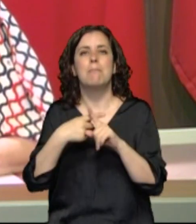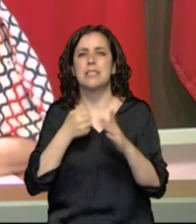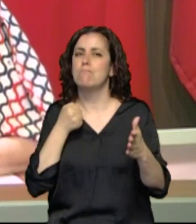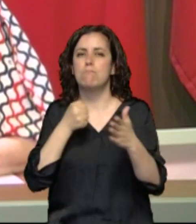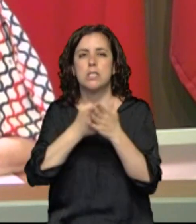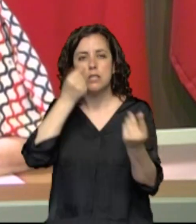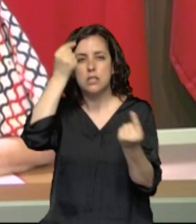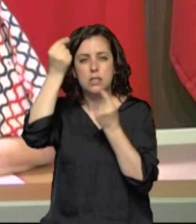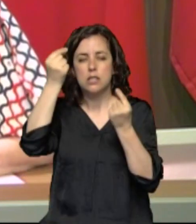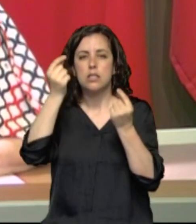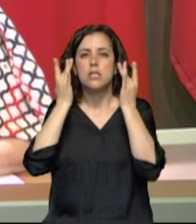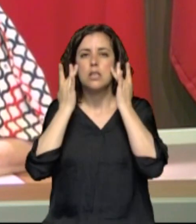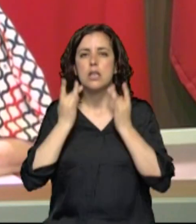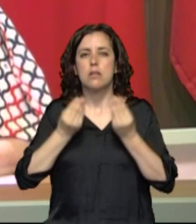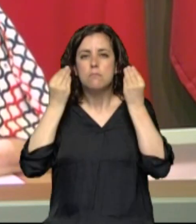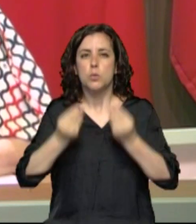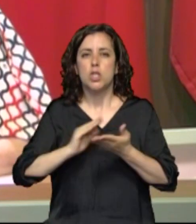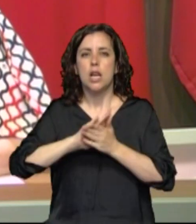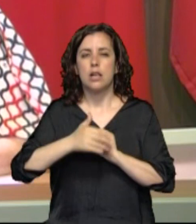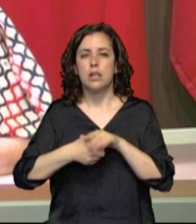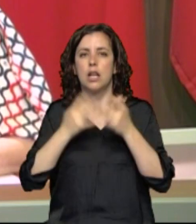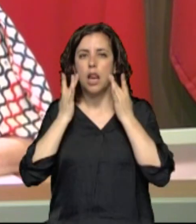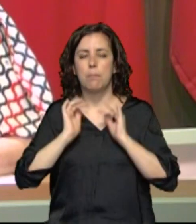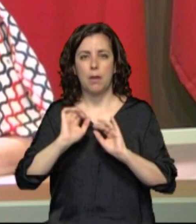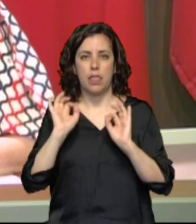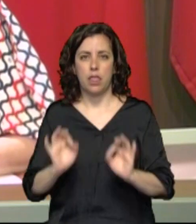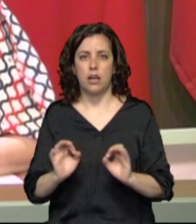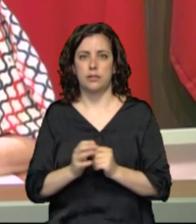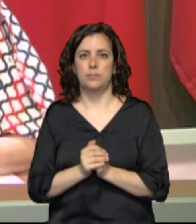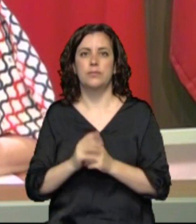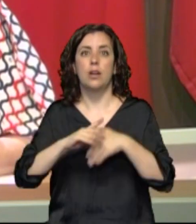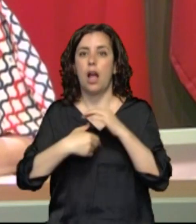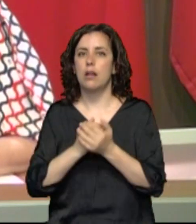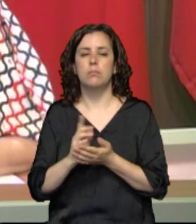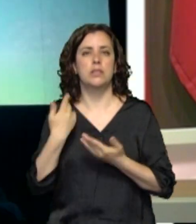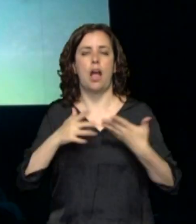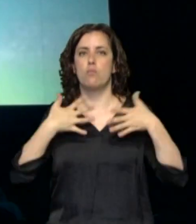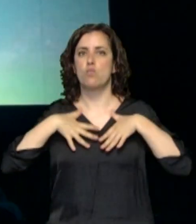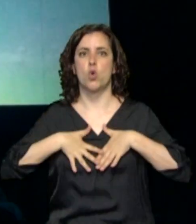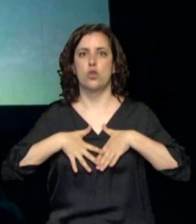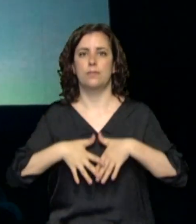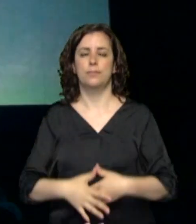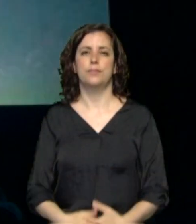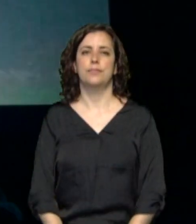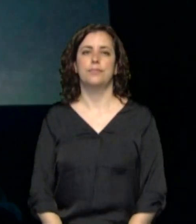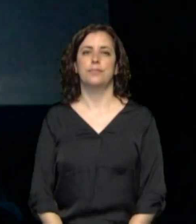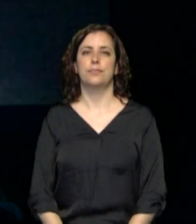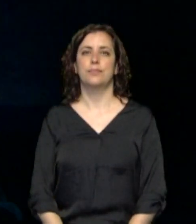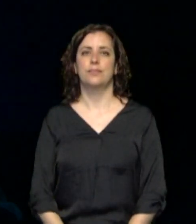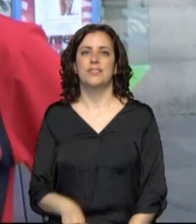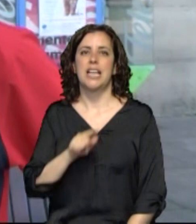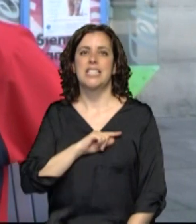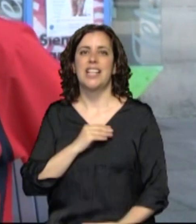limpieza. Hagamos de la higiene de manos un hábito que ya lo tengamos incorporado. Volver a sentir esta